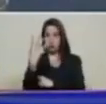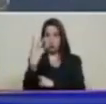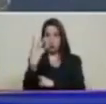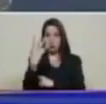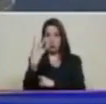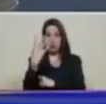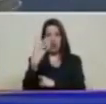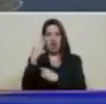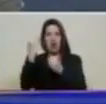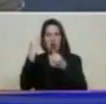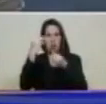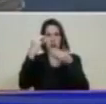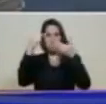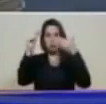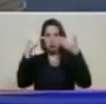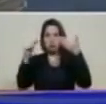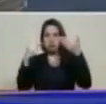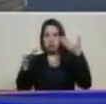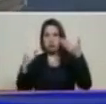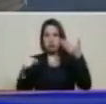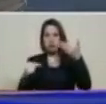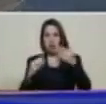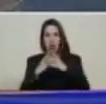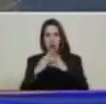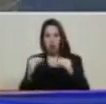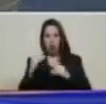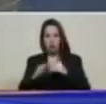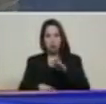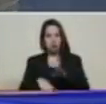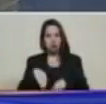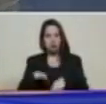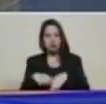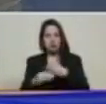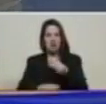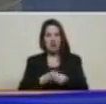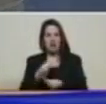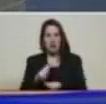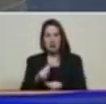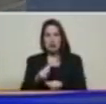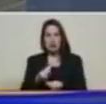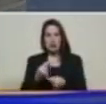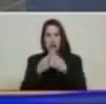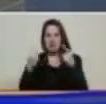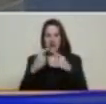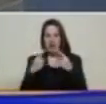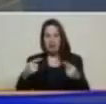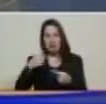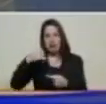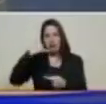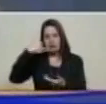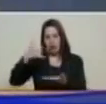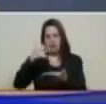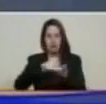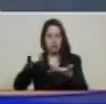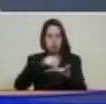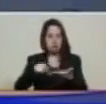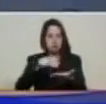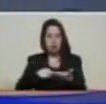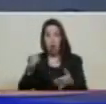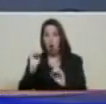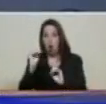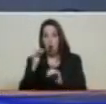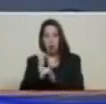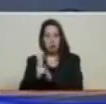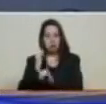indicaciones para descargar su wallet en la versión Linux, Android y cualquier tipo de dispositivo de software libre. Y eso nos